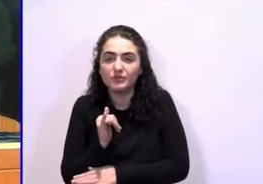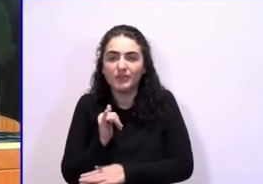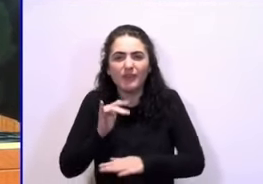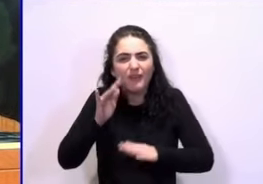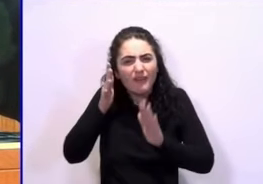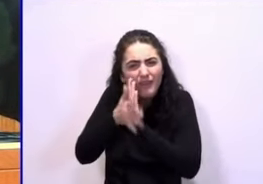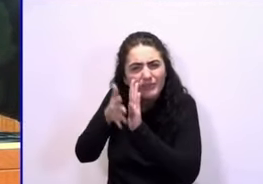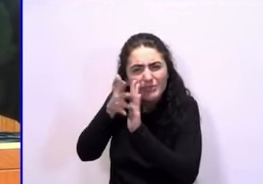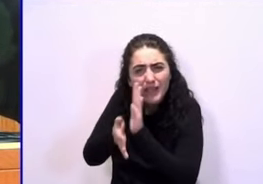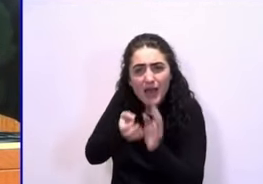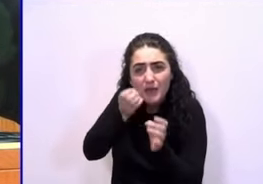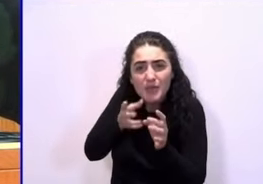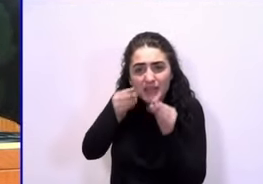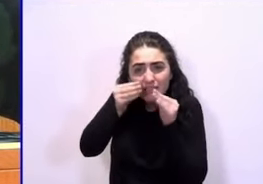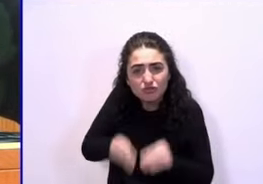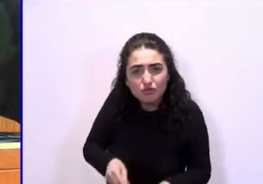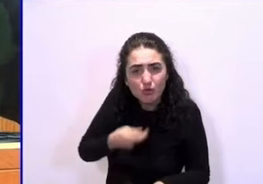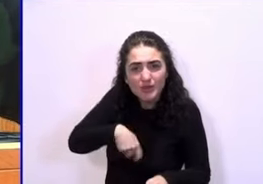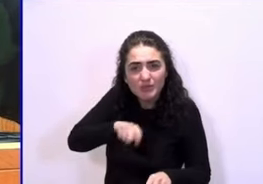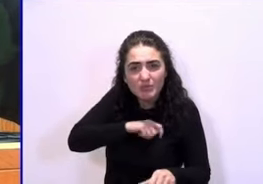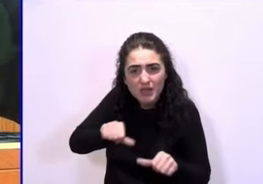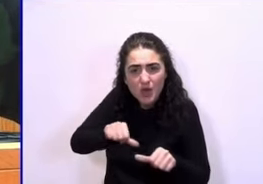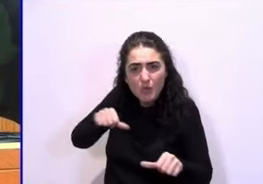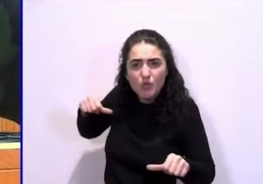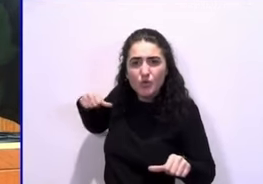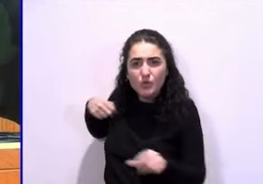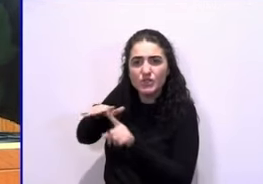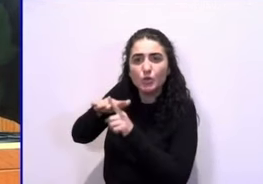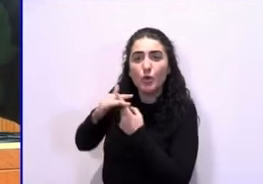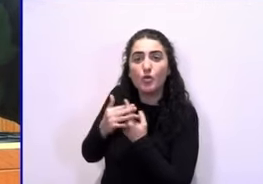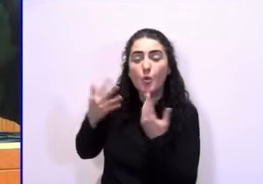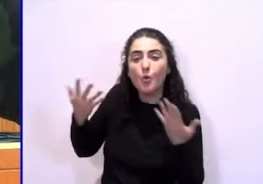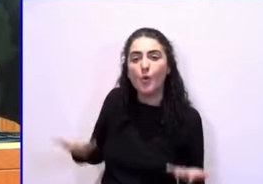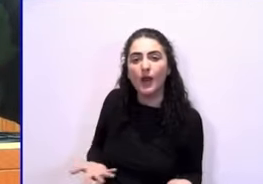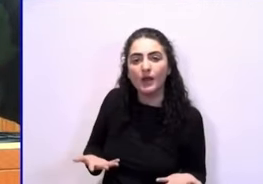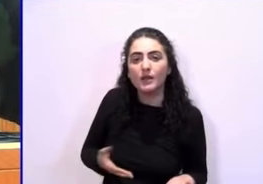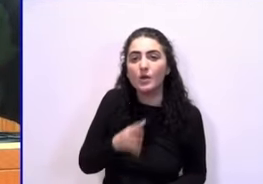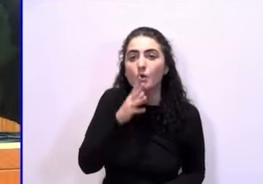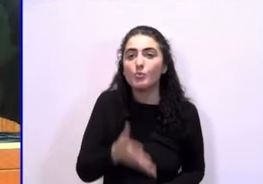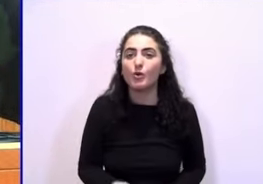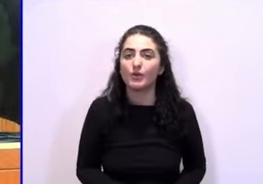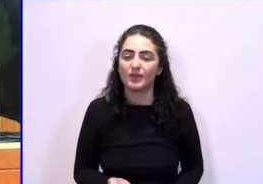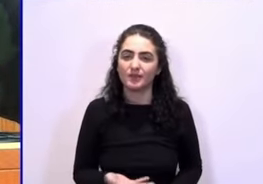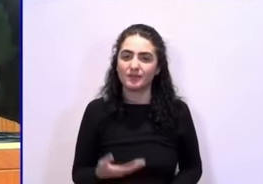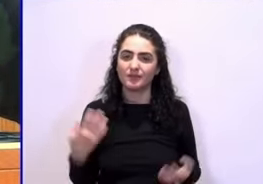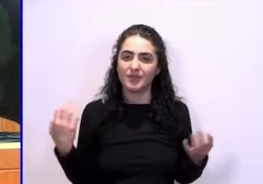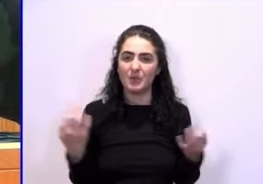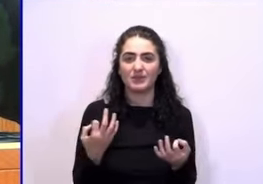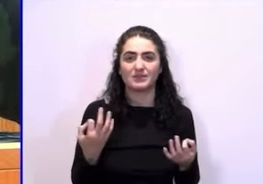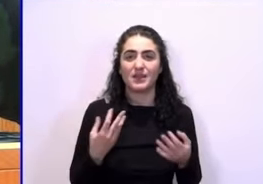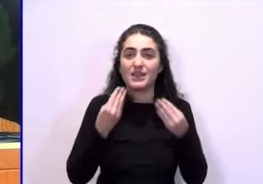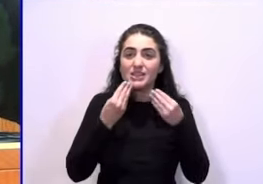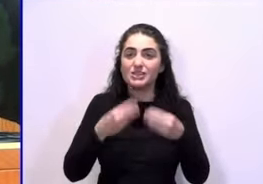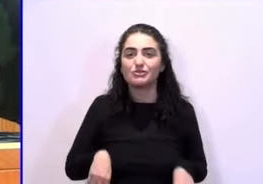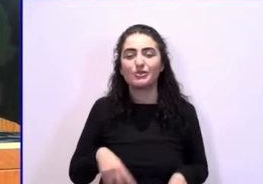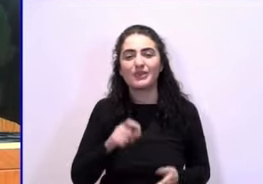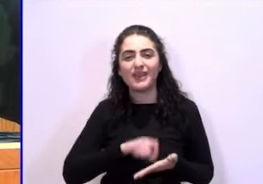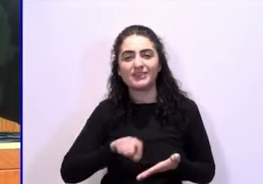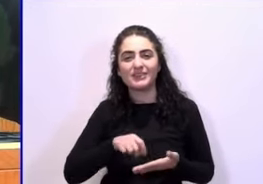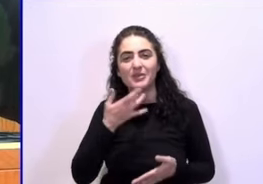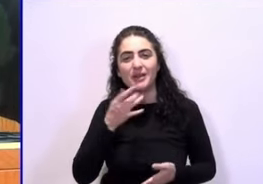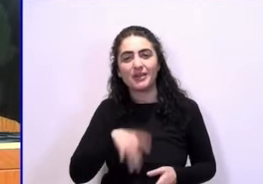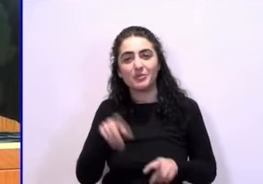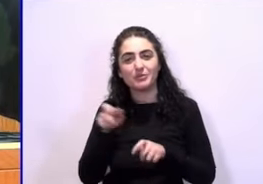había ocurrido en nuestro país. Porque lo que no puede seguir ocurriendo es que la historia la escriban los vencedores.